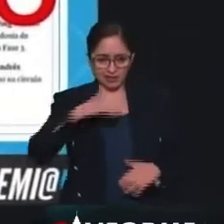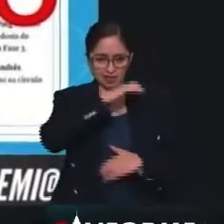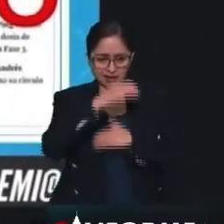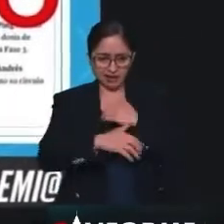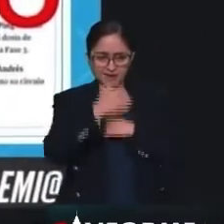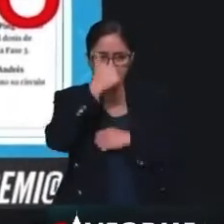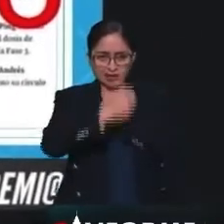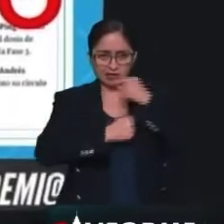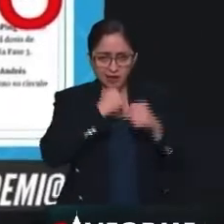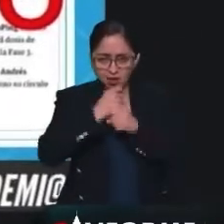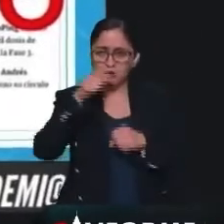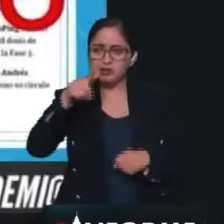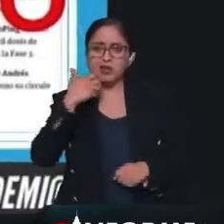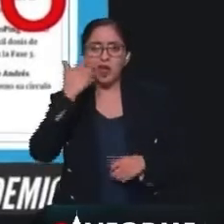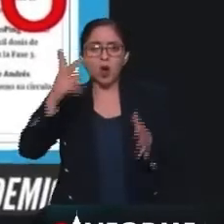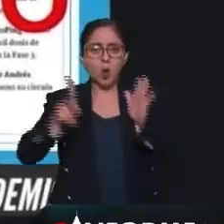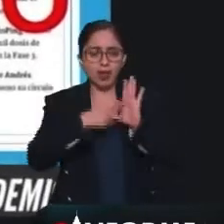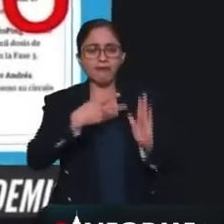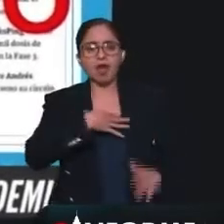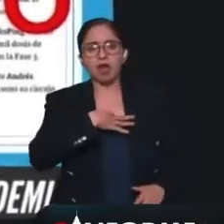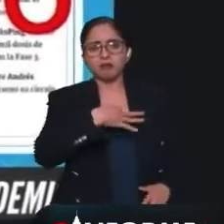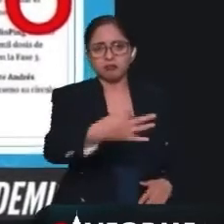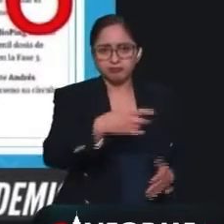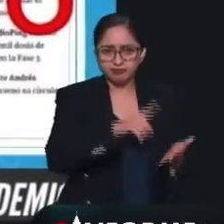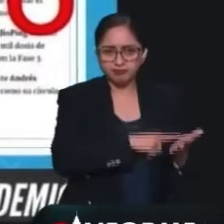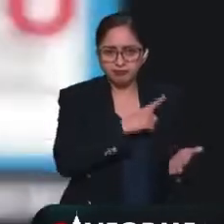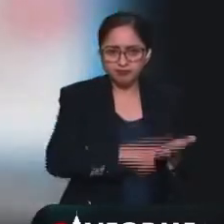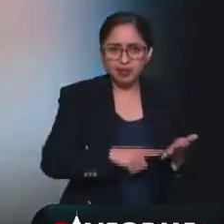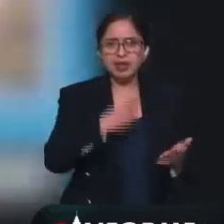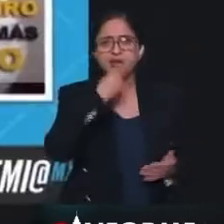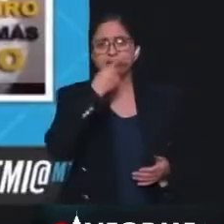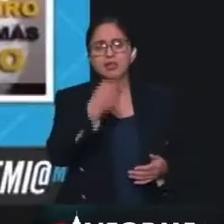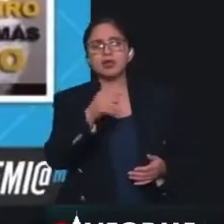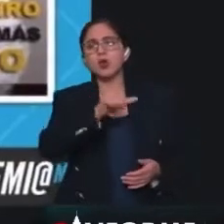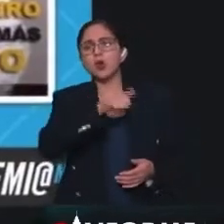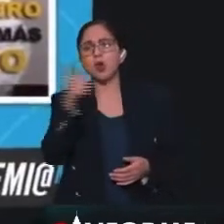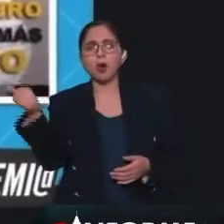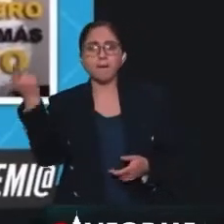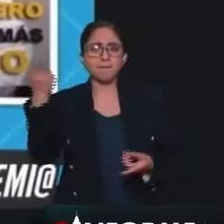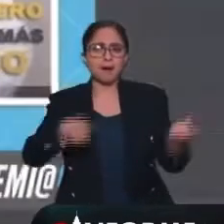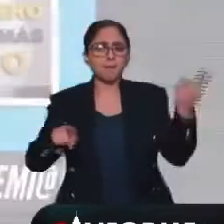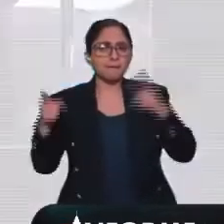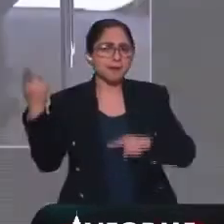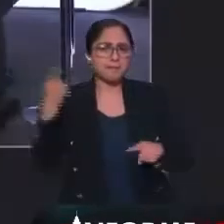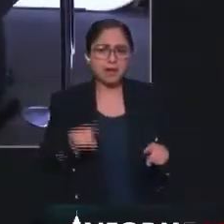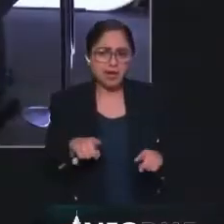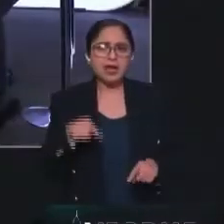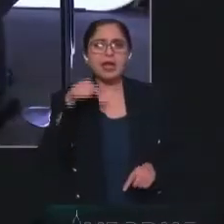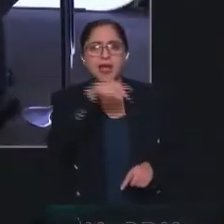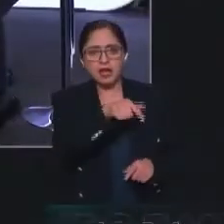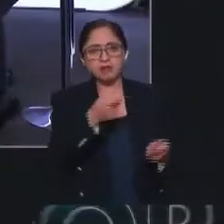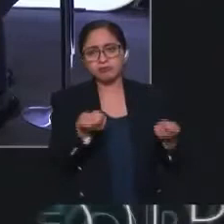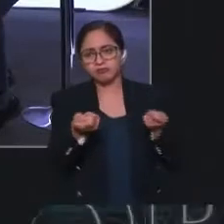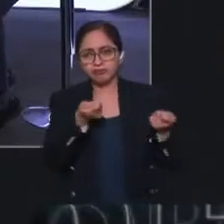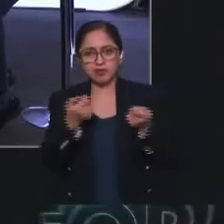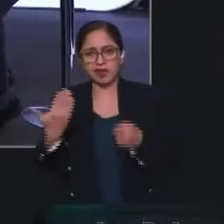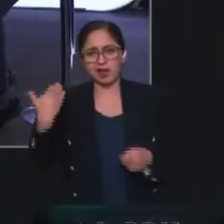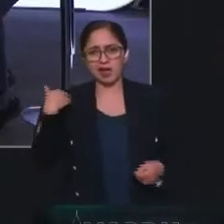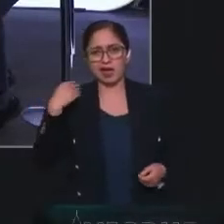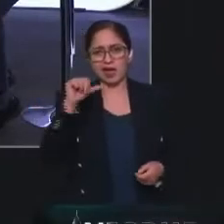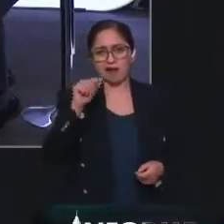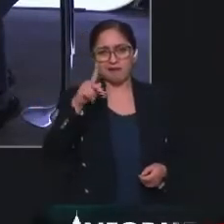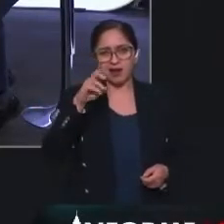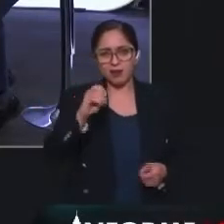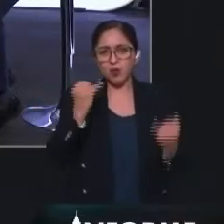y también sobre que el presidente es un dictador filtrando... Bueno, pues es la estrategia que nos daba Alberto a través de